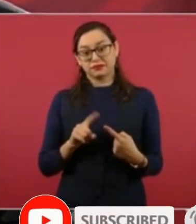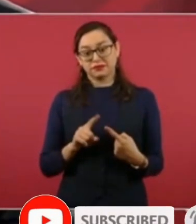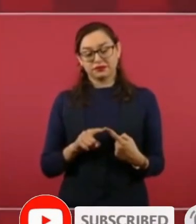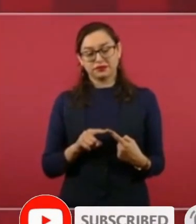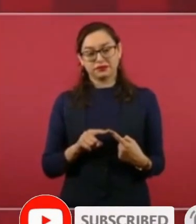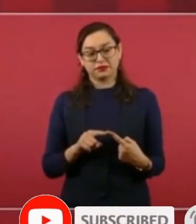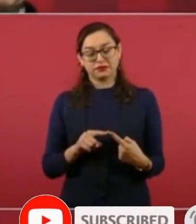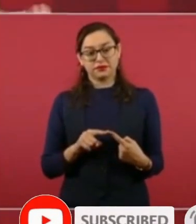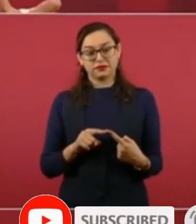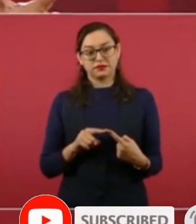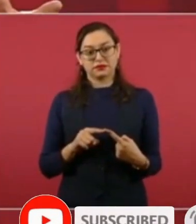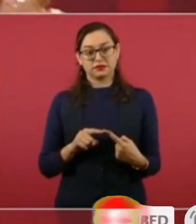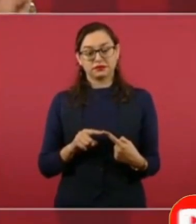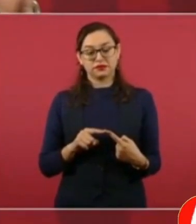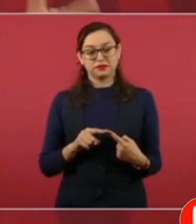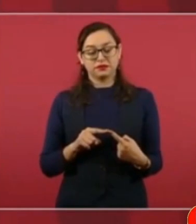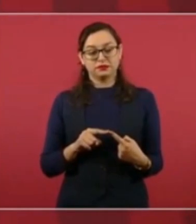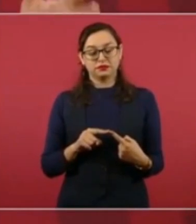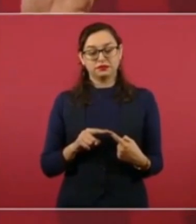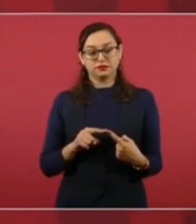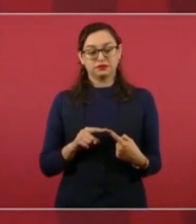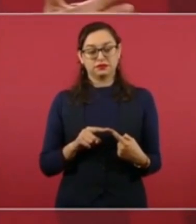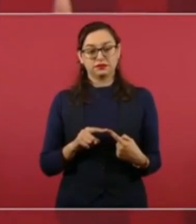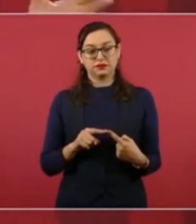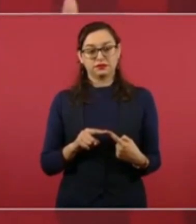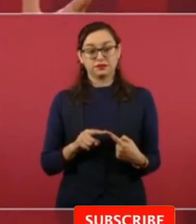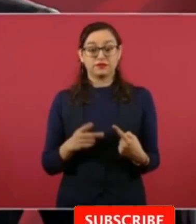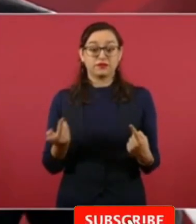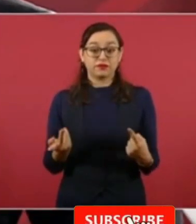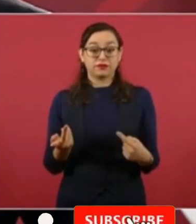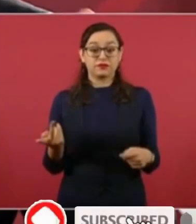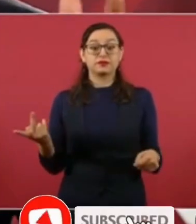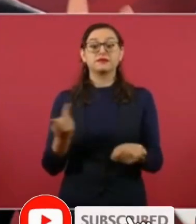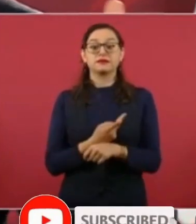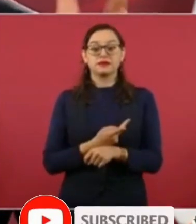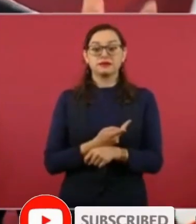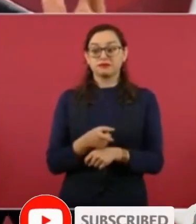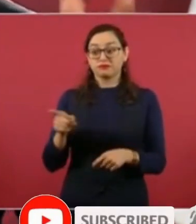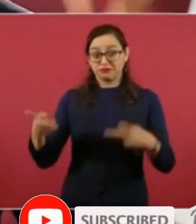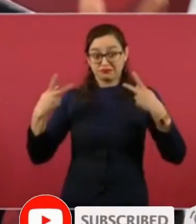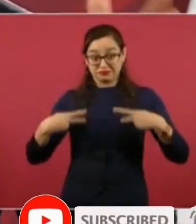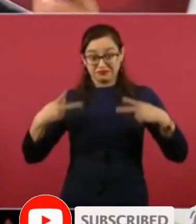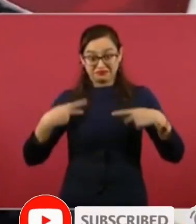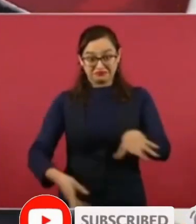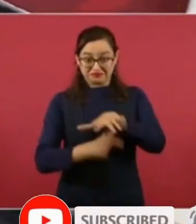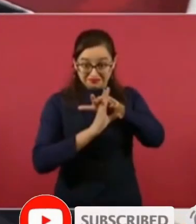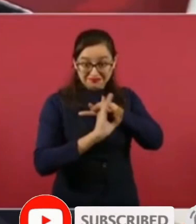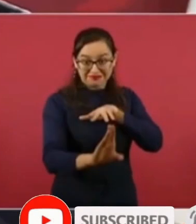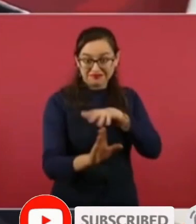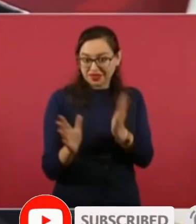tiempo es de que si contratan a un indocumentado como se le llama